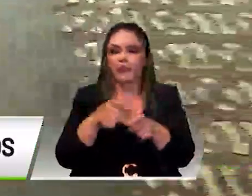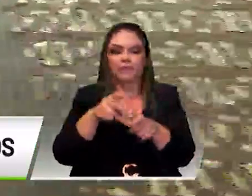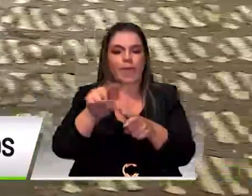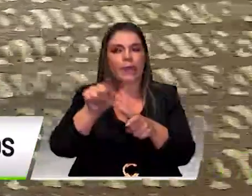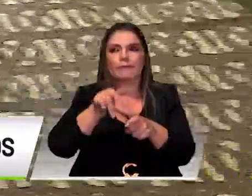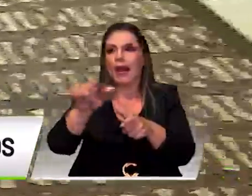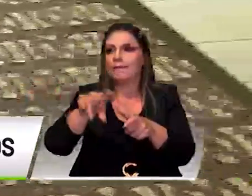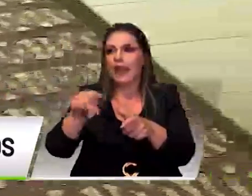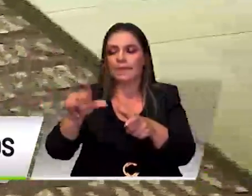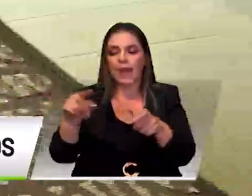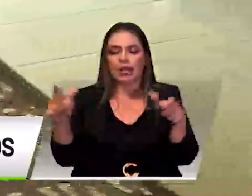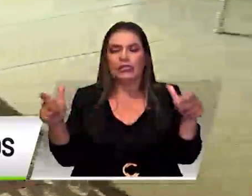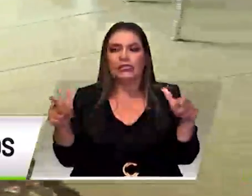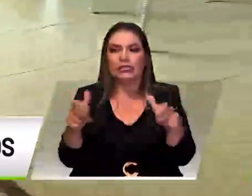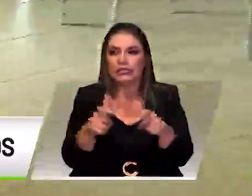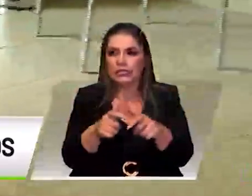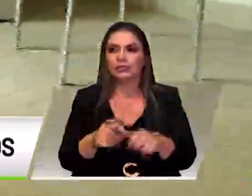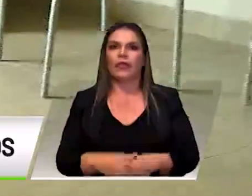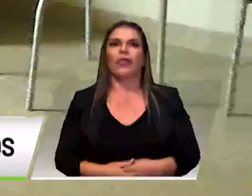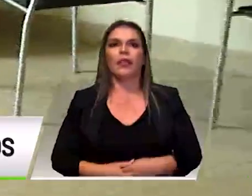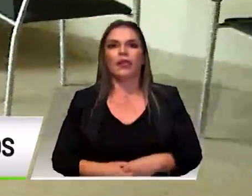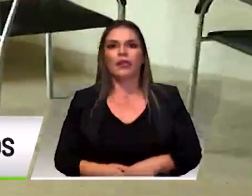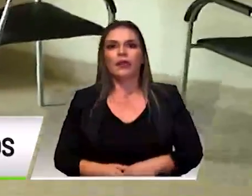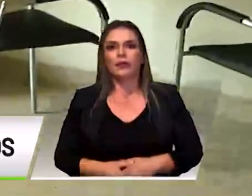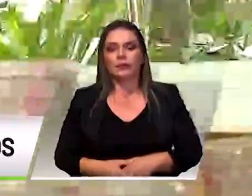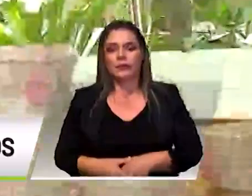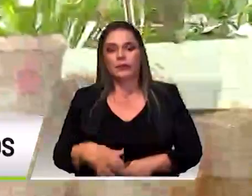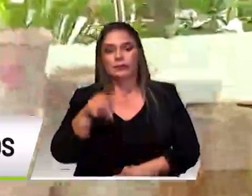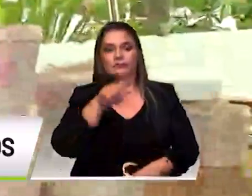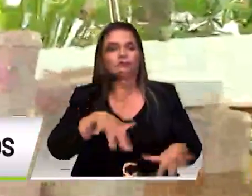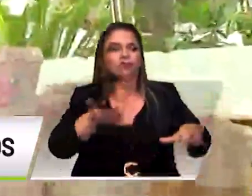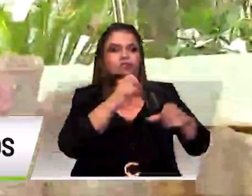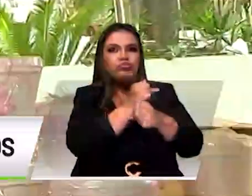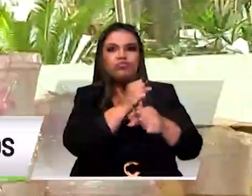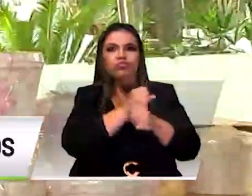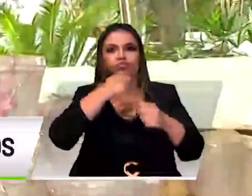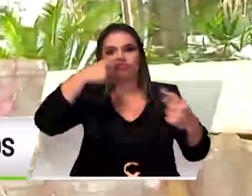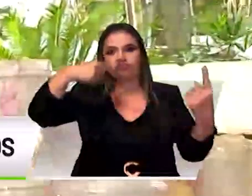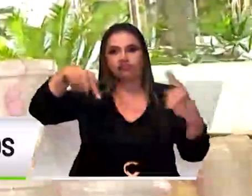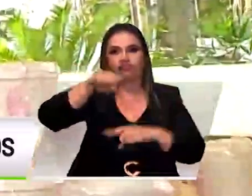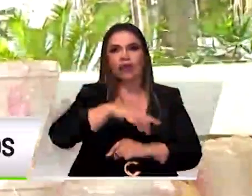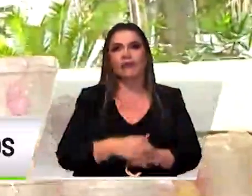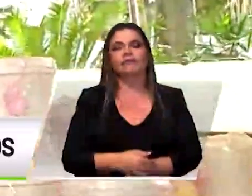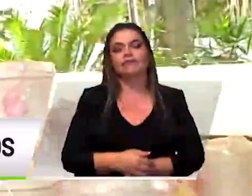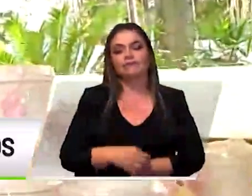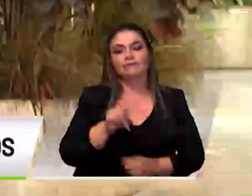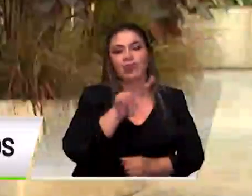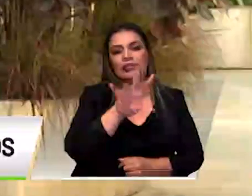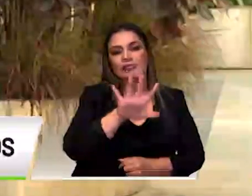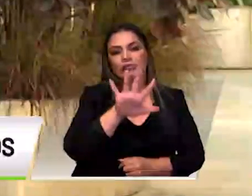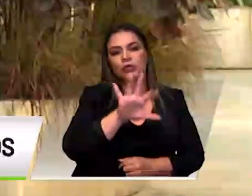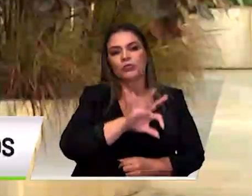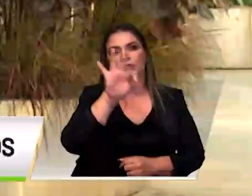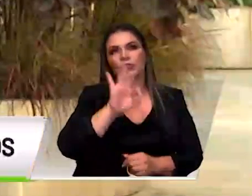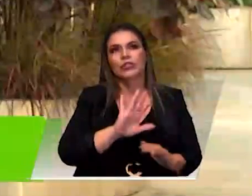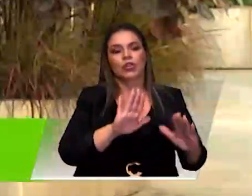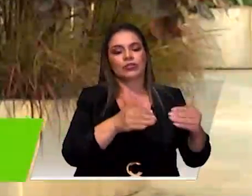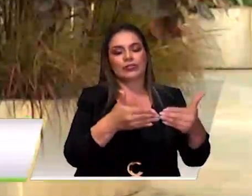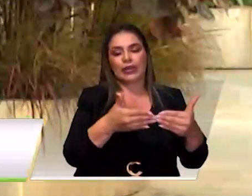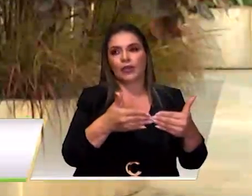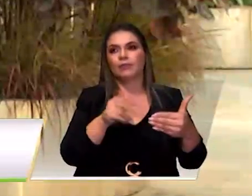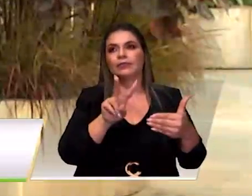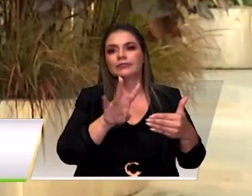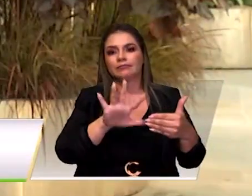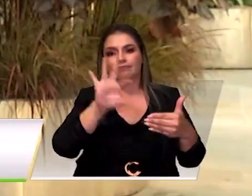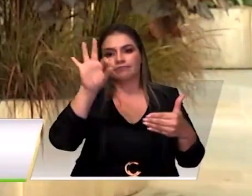700 unidades productivas dedicadas a este sector el 25% cerró definitivamente. Fue muy fuerte